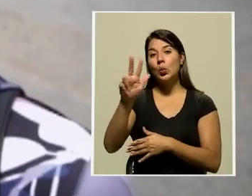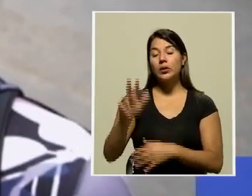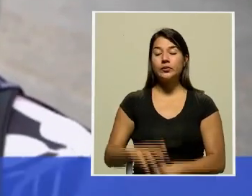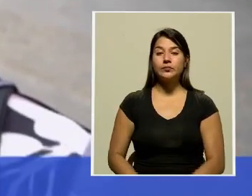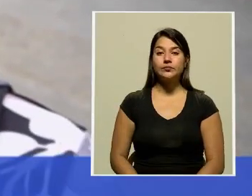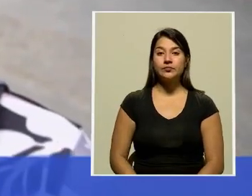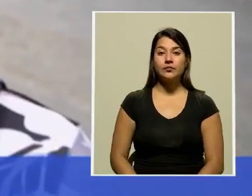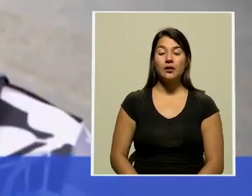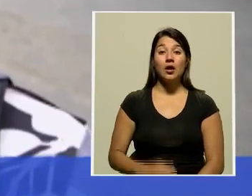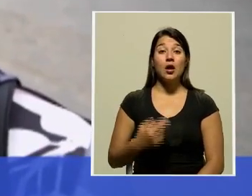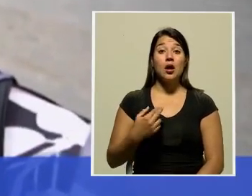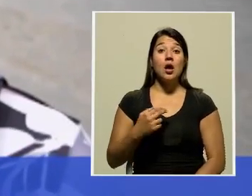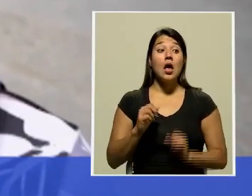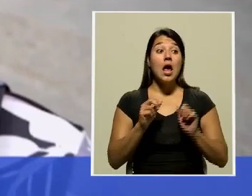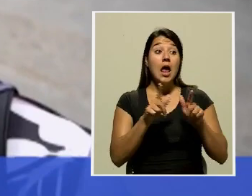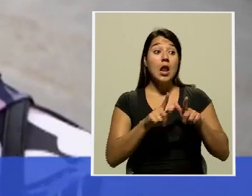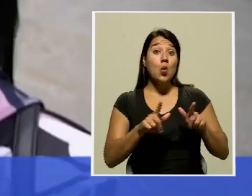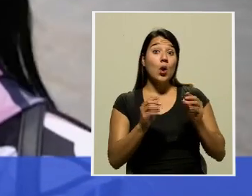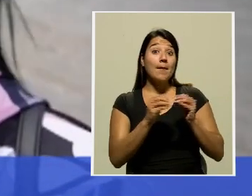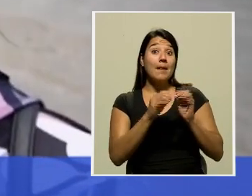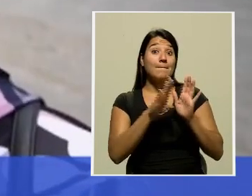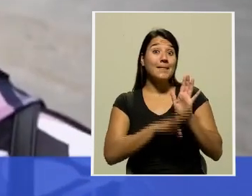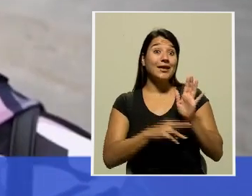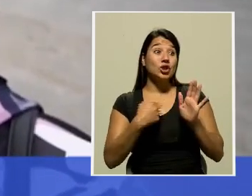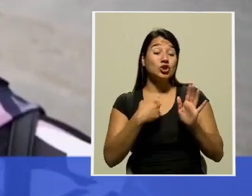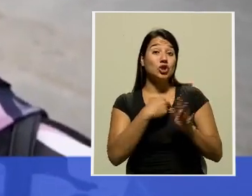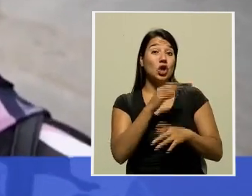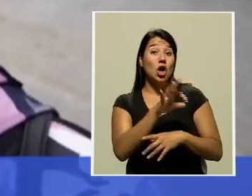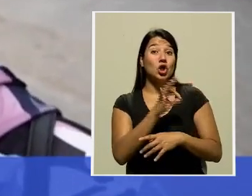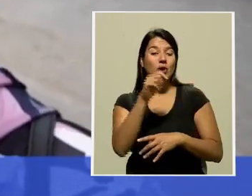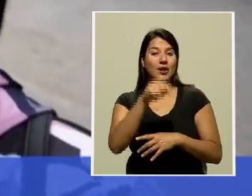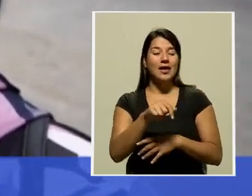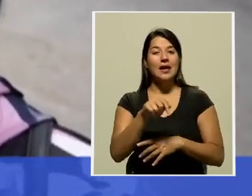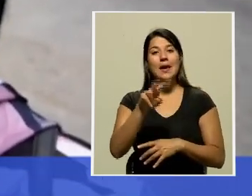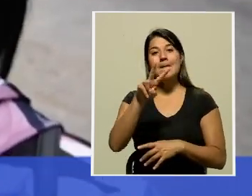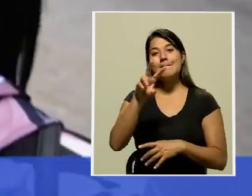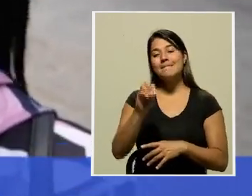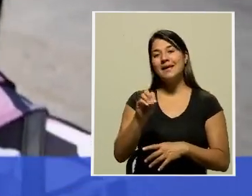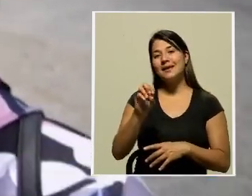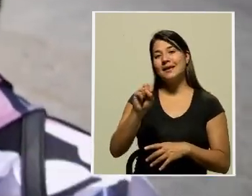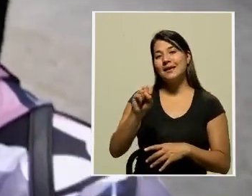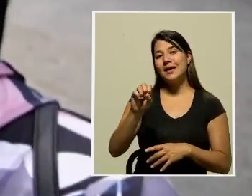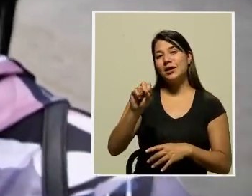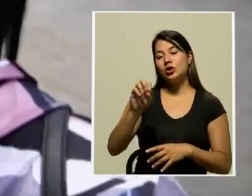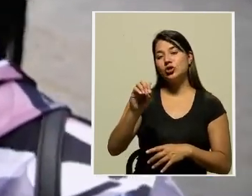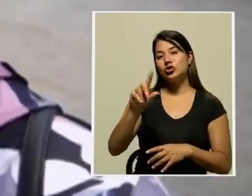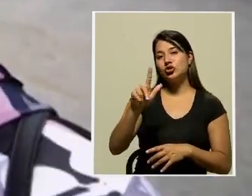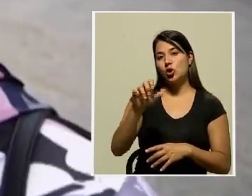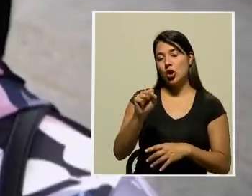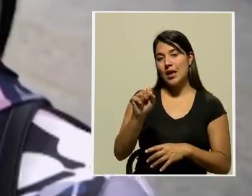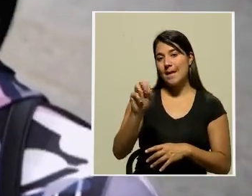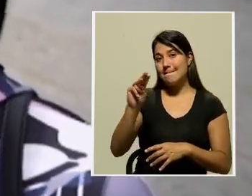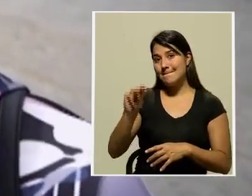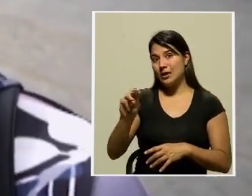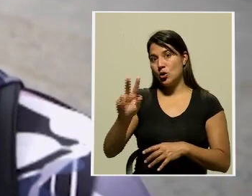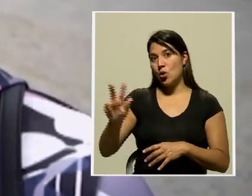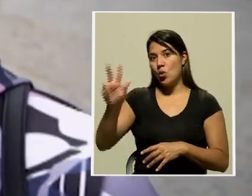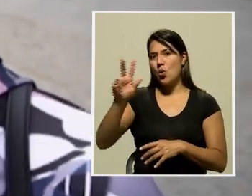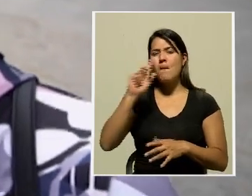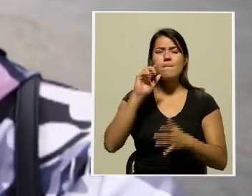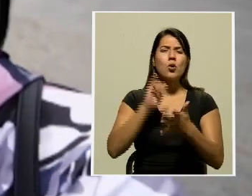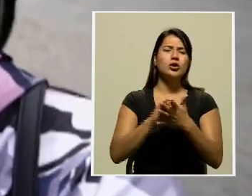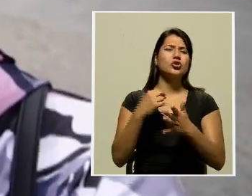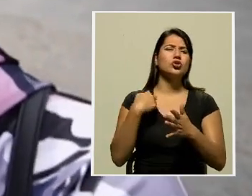podemos decir, el lugar más barato donde encontramos el oxígeno a 20 soles el metro cúbico. Es por eso que también nos pasamos